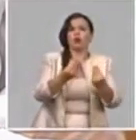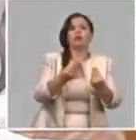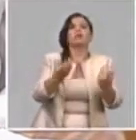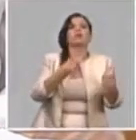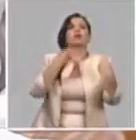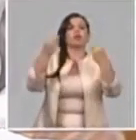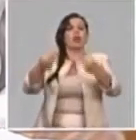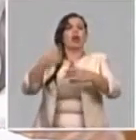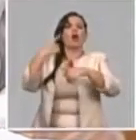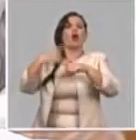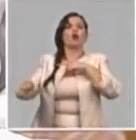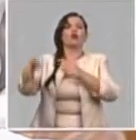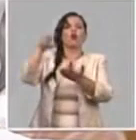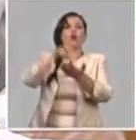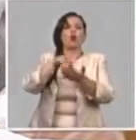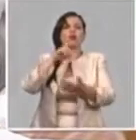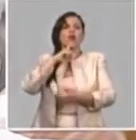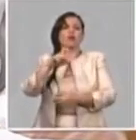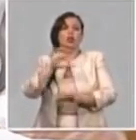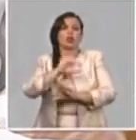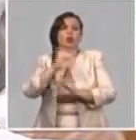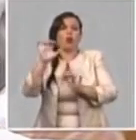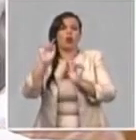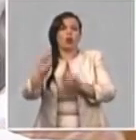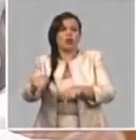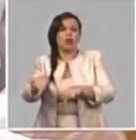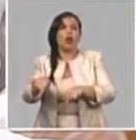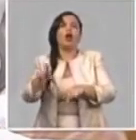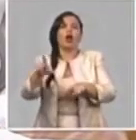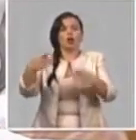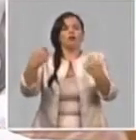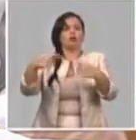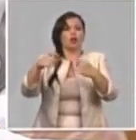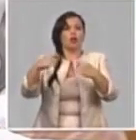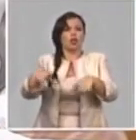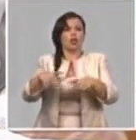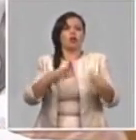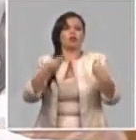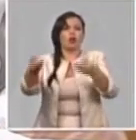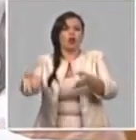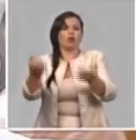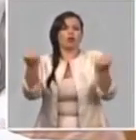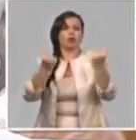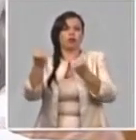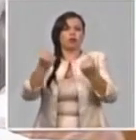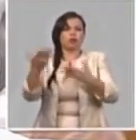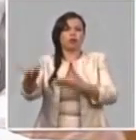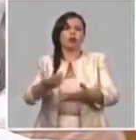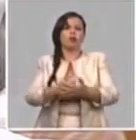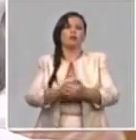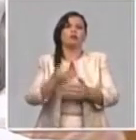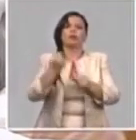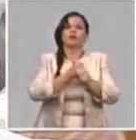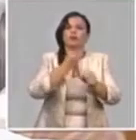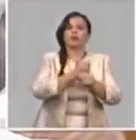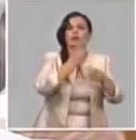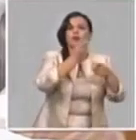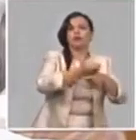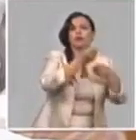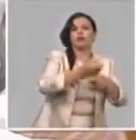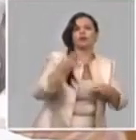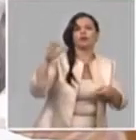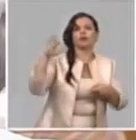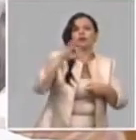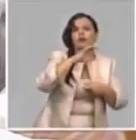reciben este producto y ha sido de mucha aceptación. Se iniciaron los trabajos de recuperación en la acuicultura. Como